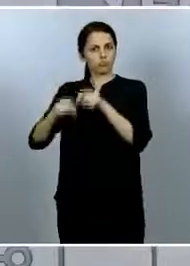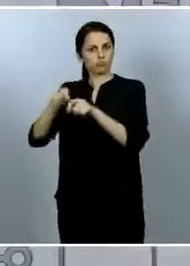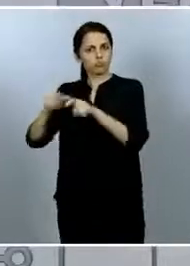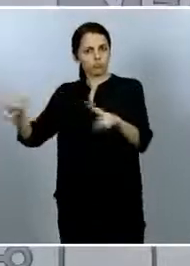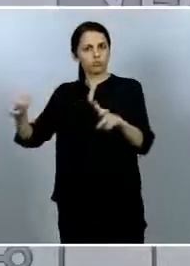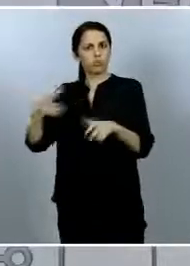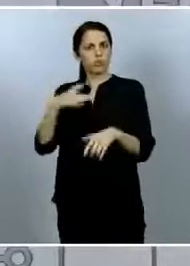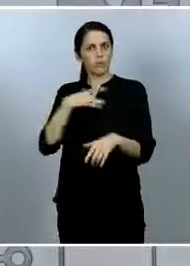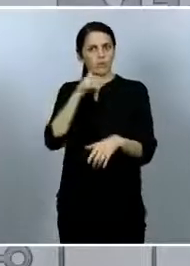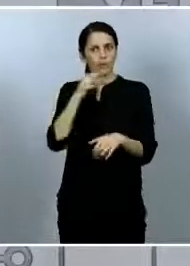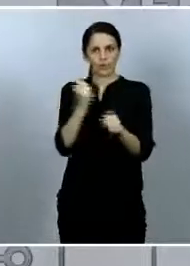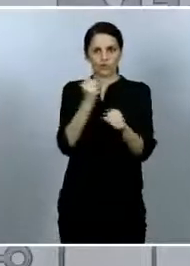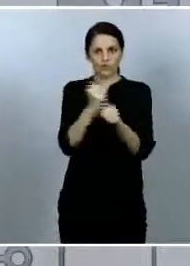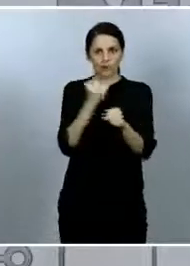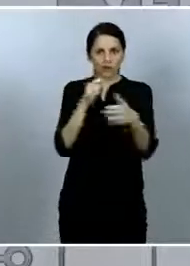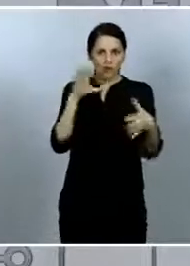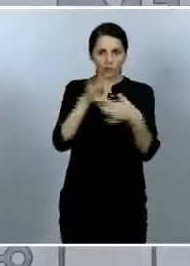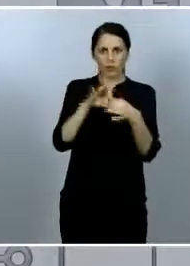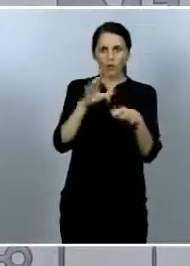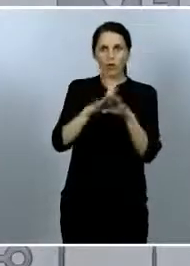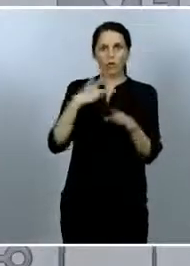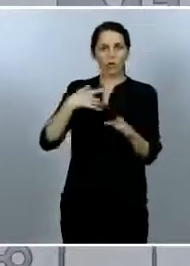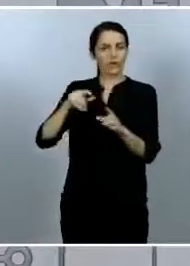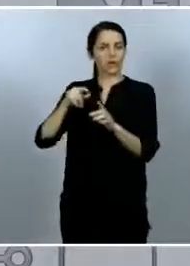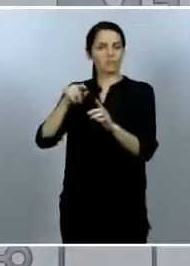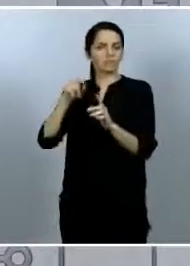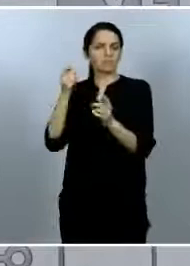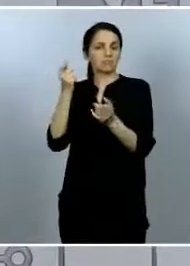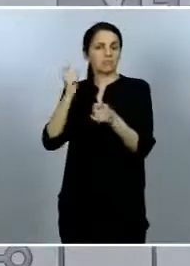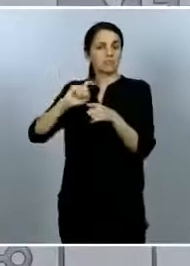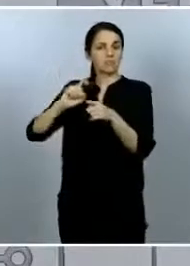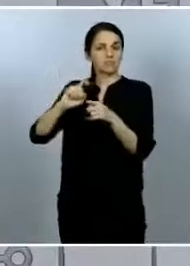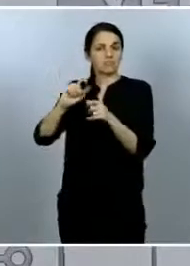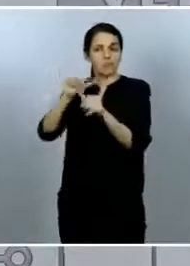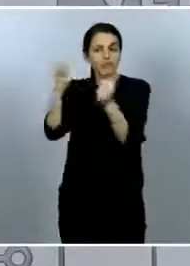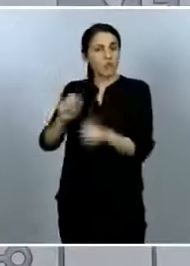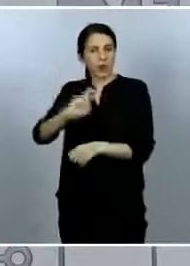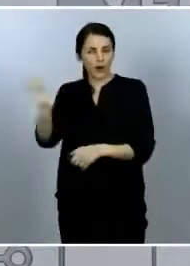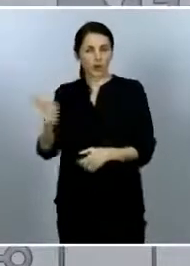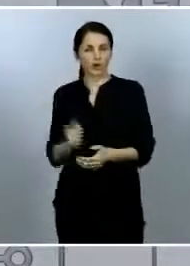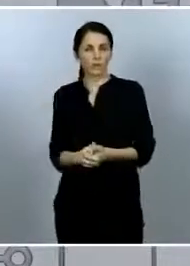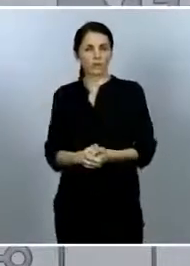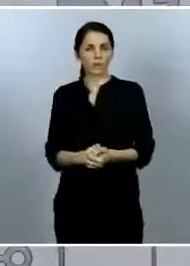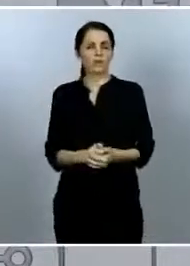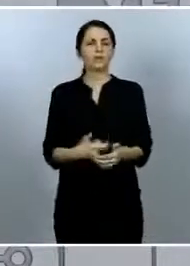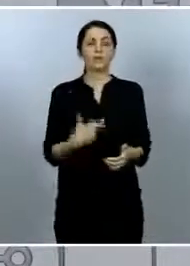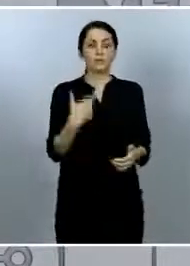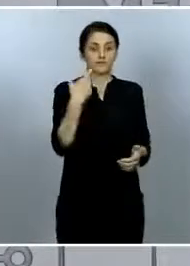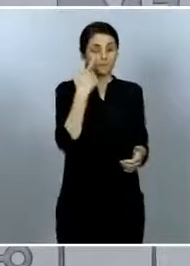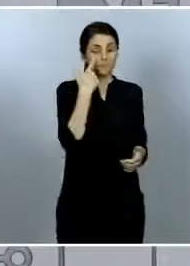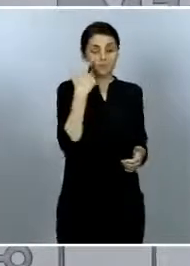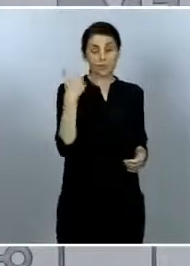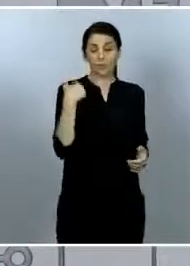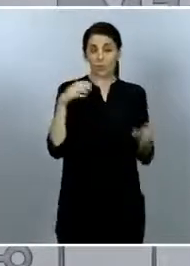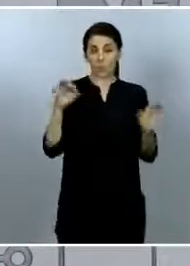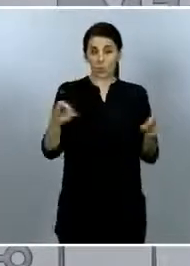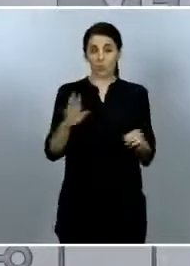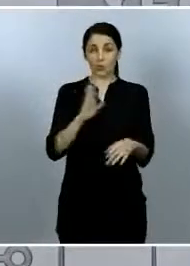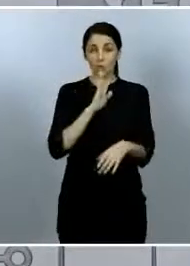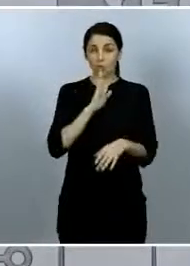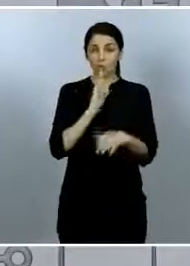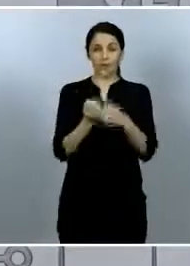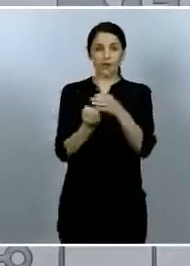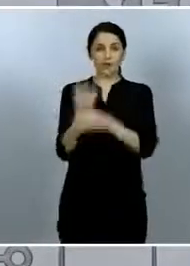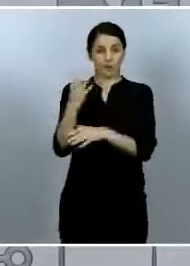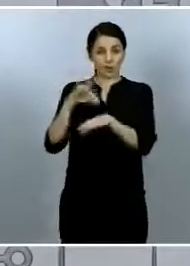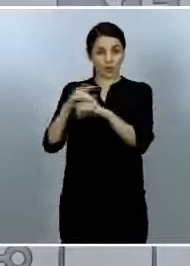Yo no tengo todos los detalles de ese brote, sí que tenemos la información fundamental, los brotes estudian en